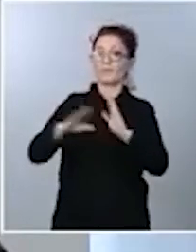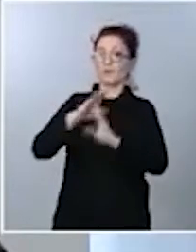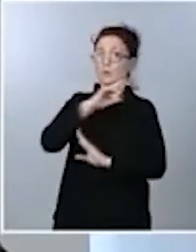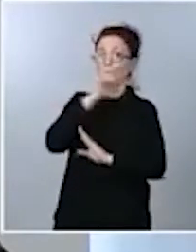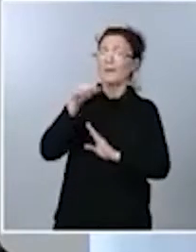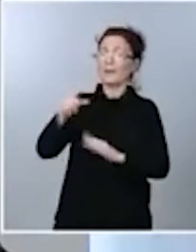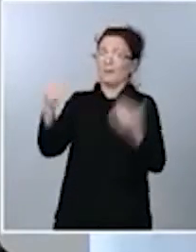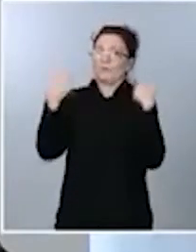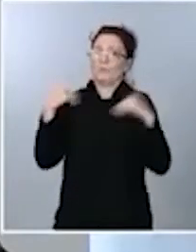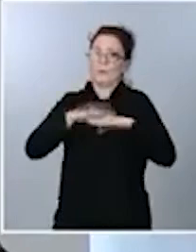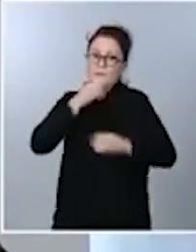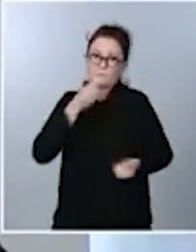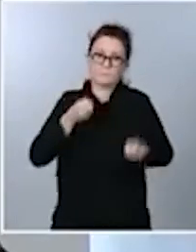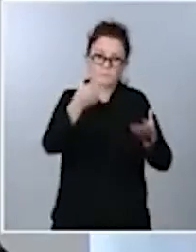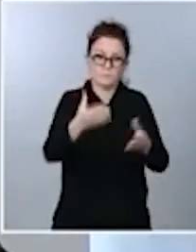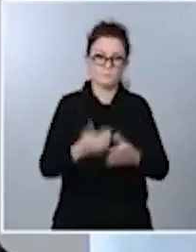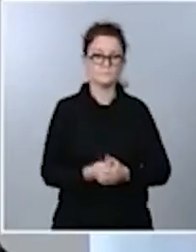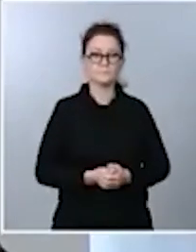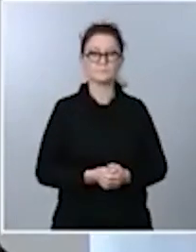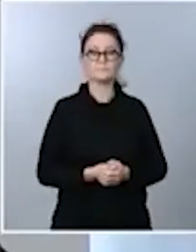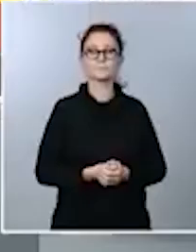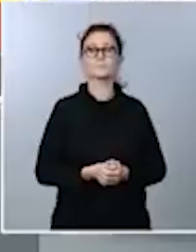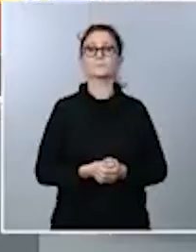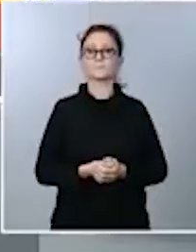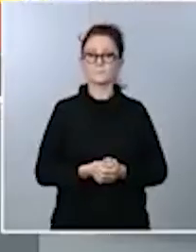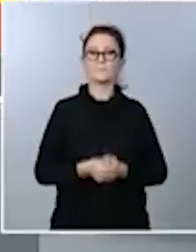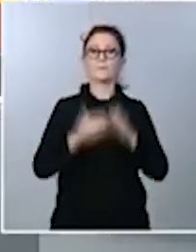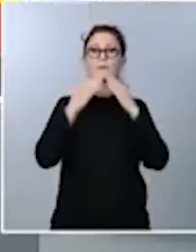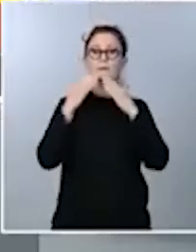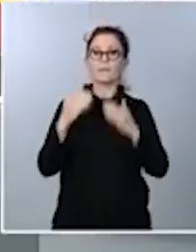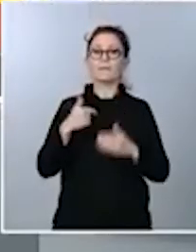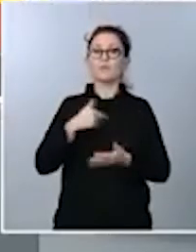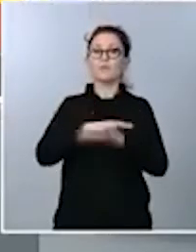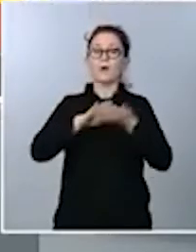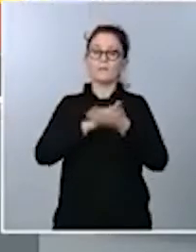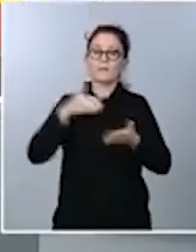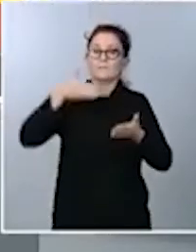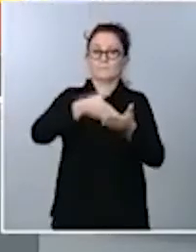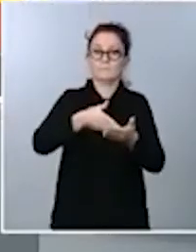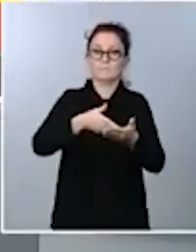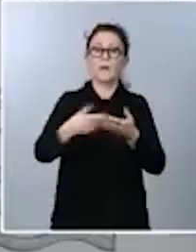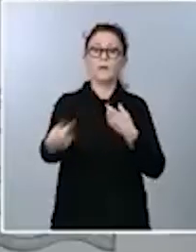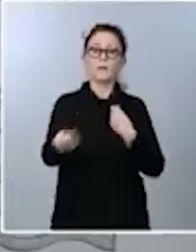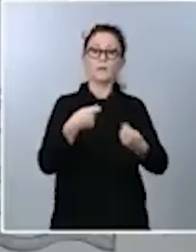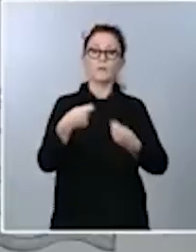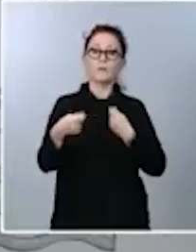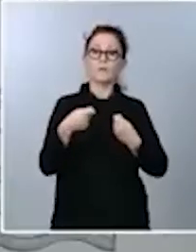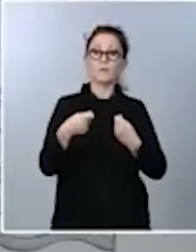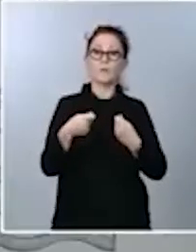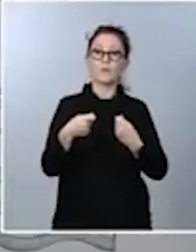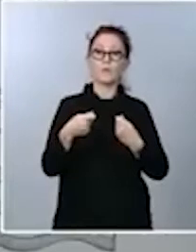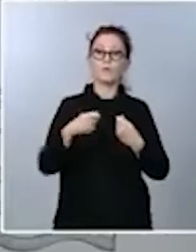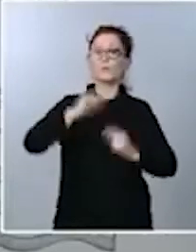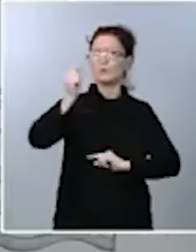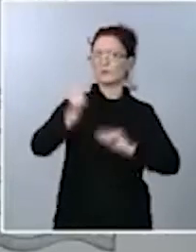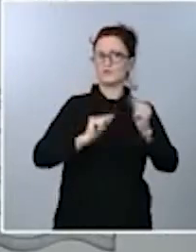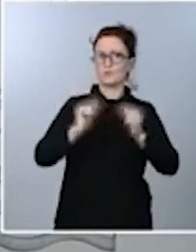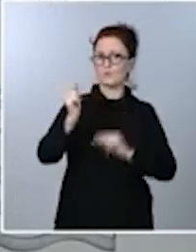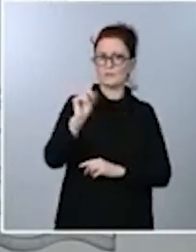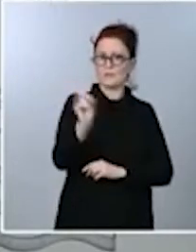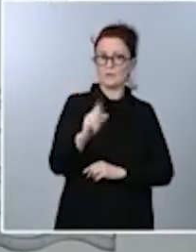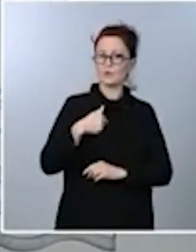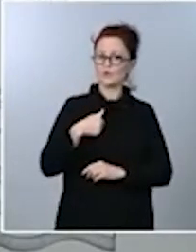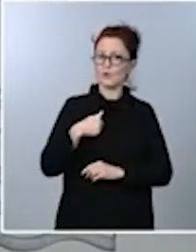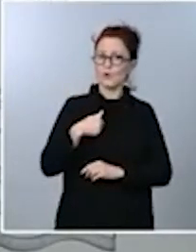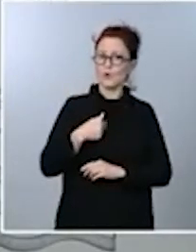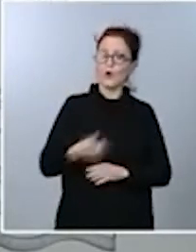momento. Sí, gracias, Irene. Yo no hablaría de escollo en la negociación presupuestaria. He vuelto a confirmar en esta